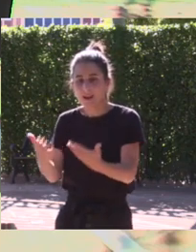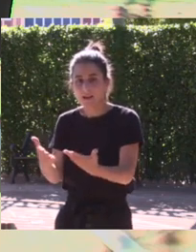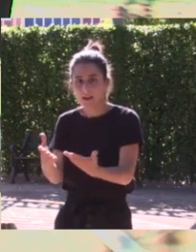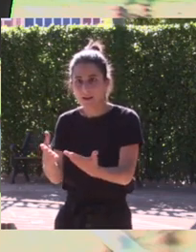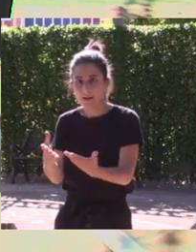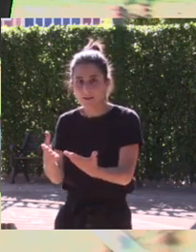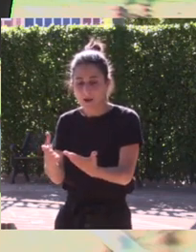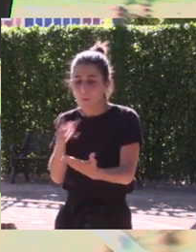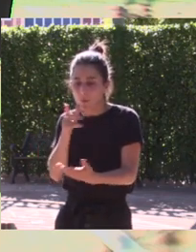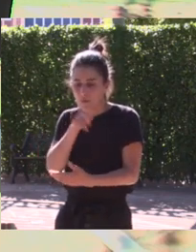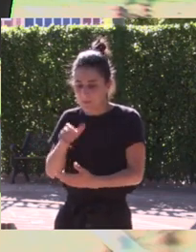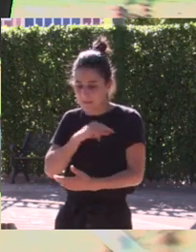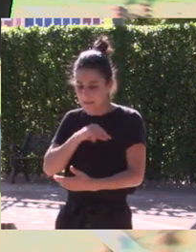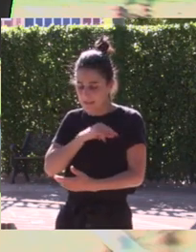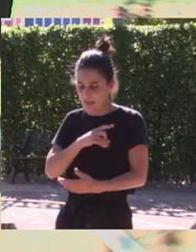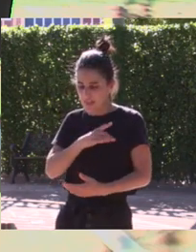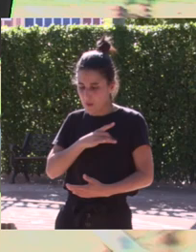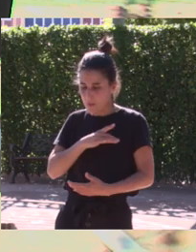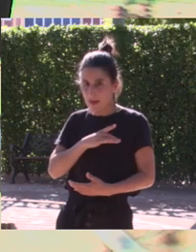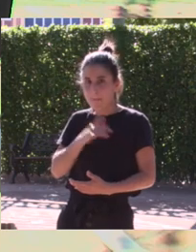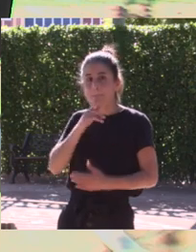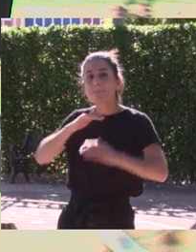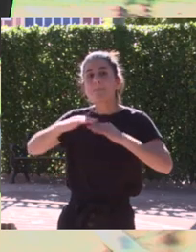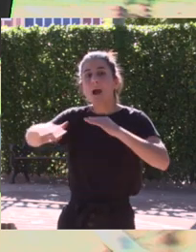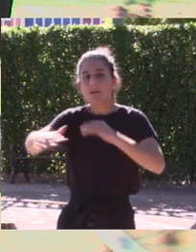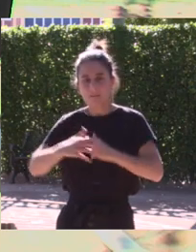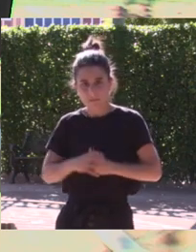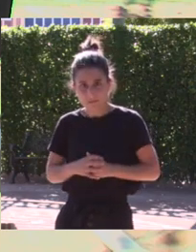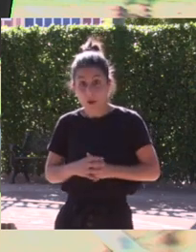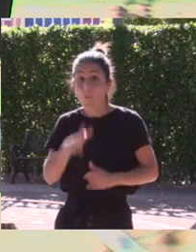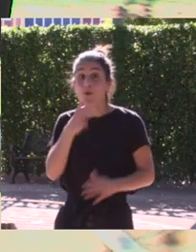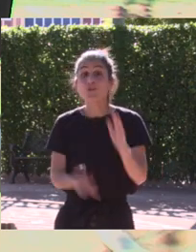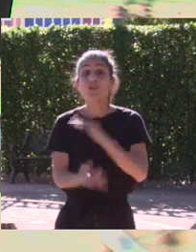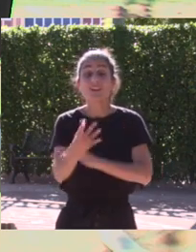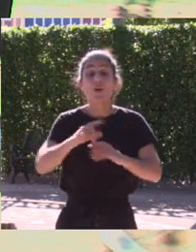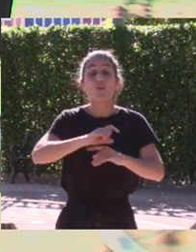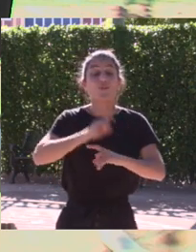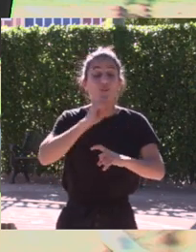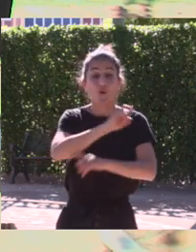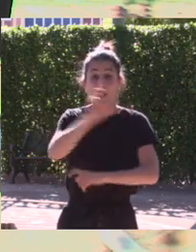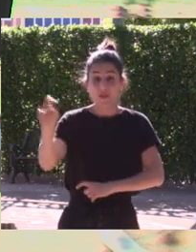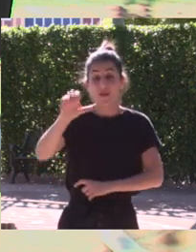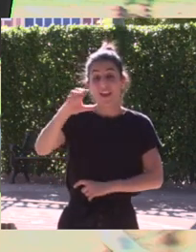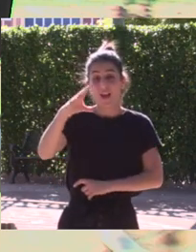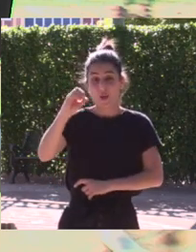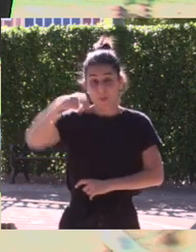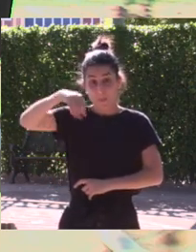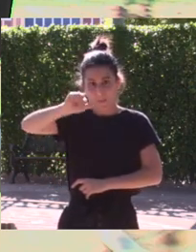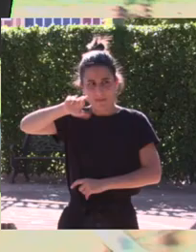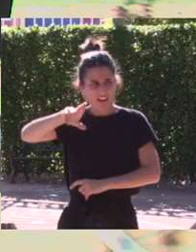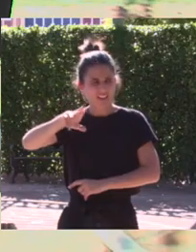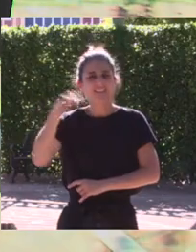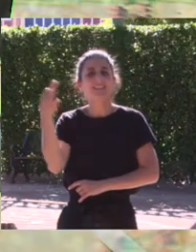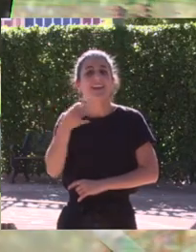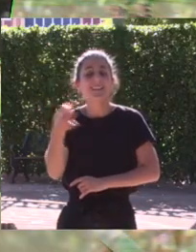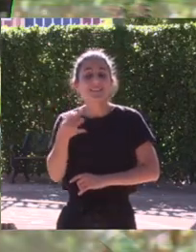me sentía realmente en deuda la primera de ellas es el mar y por eso creo la fundación Ecomar la fundación Ecomar al